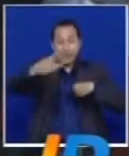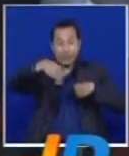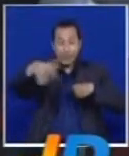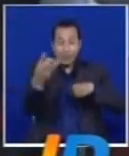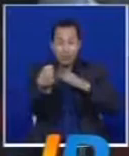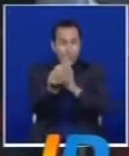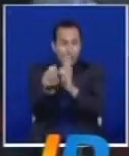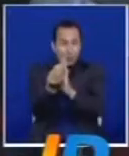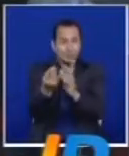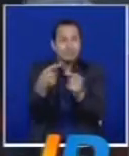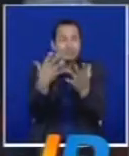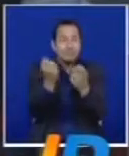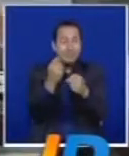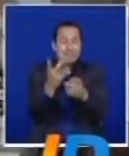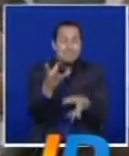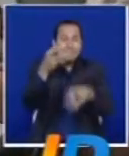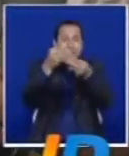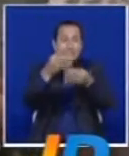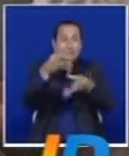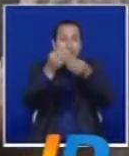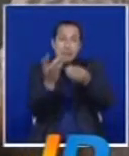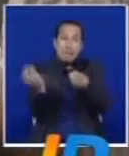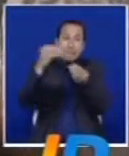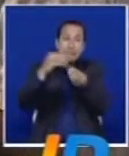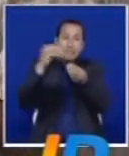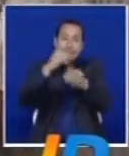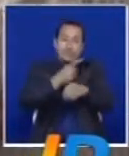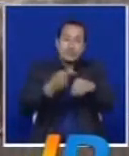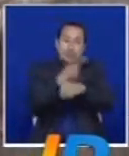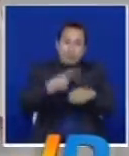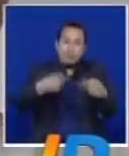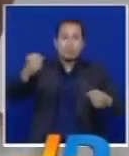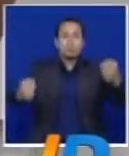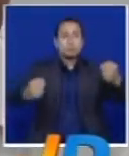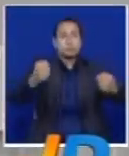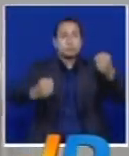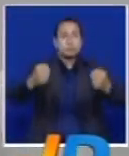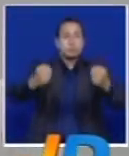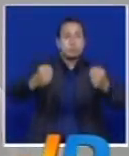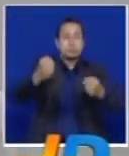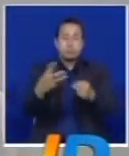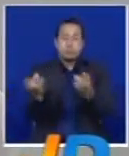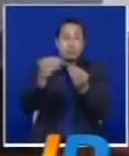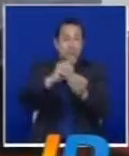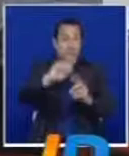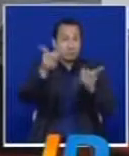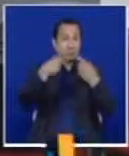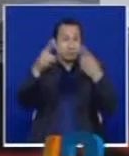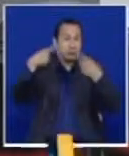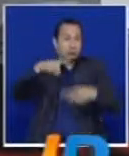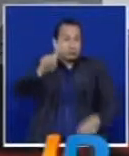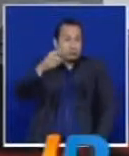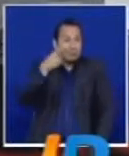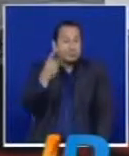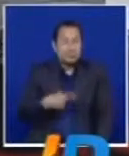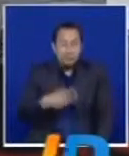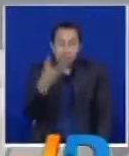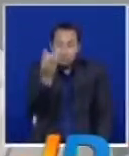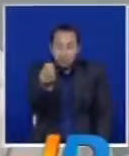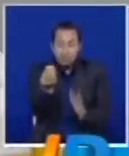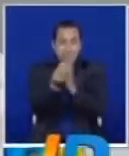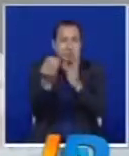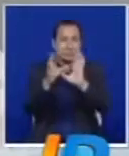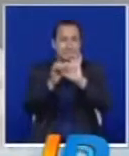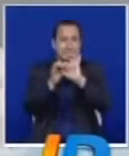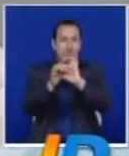es que volemos más horas de vuelo. Ante la gravedad de este anuncio, el vicepresidente Angelino Garzón se reunió con los directivos de las asociaciones en Cali.